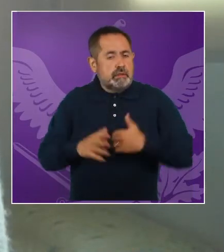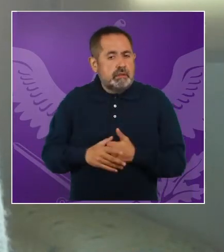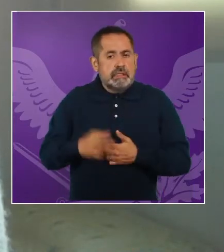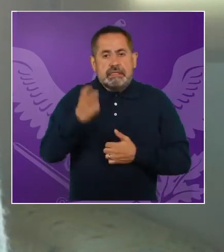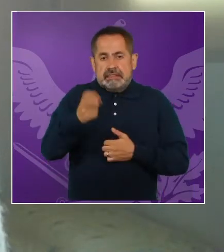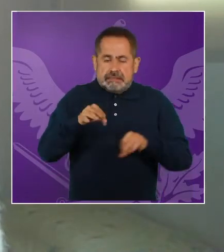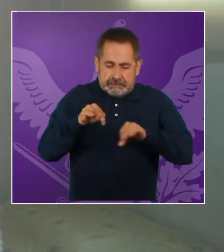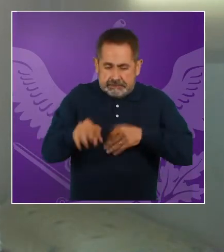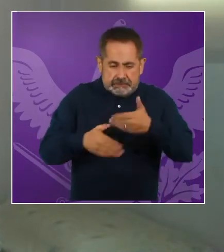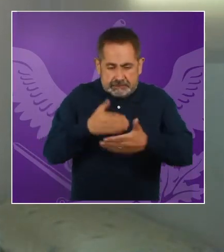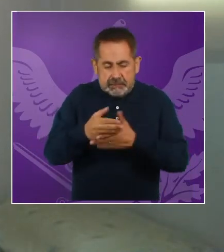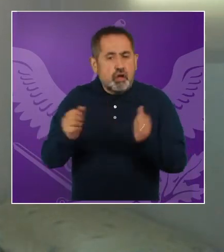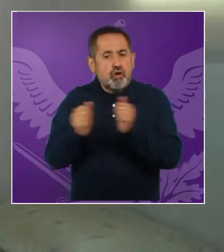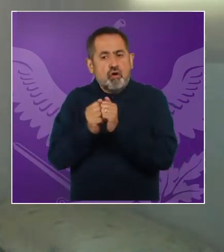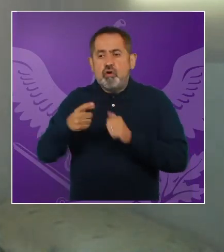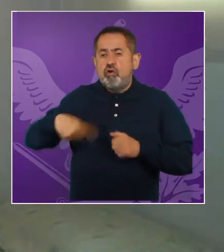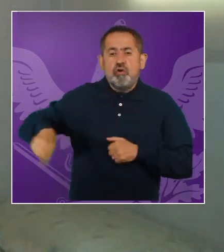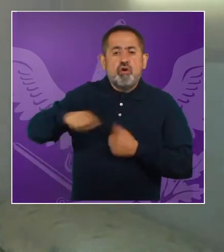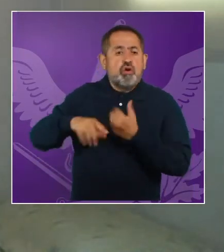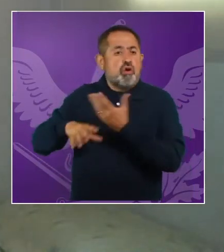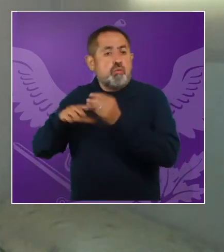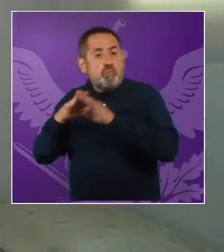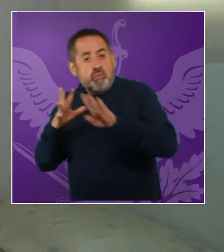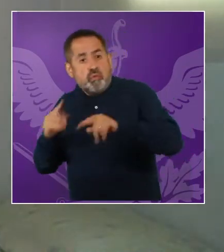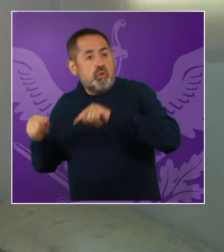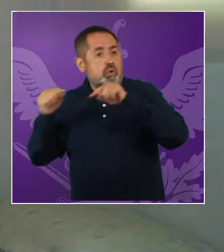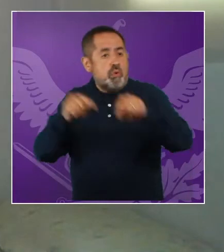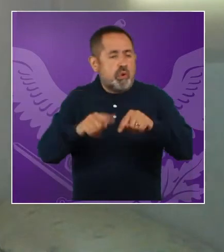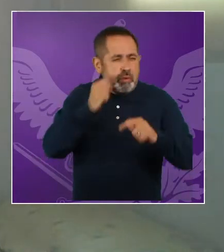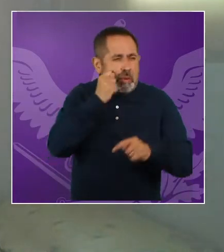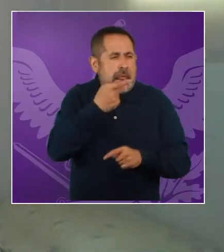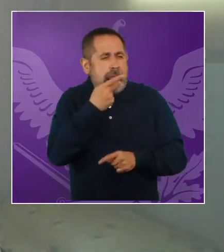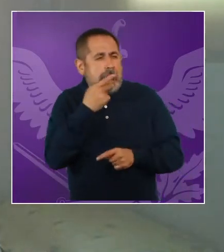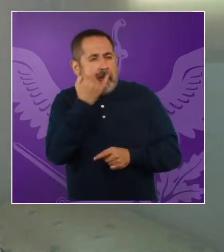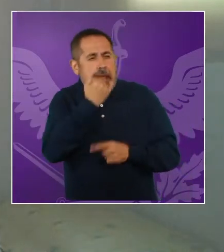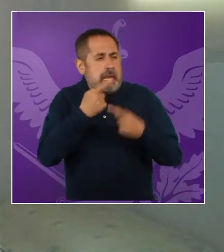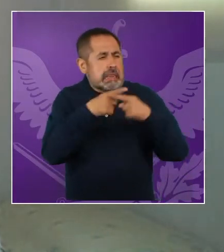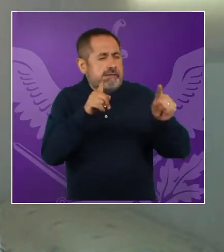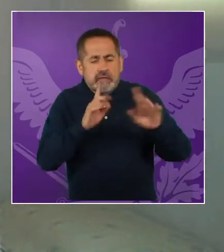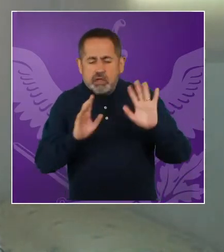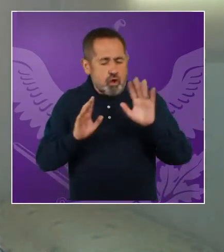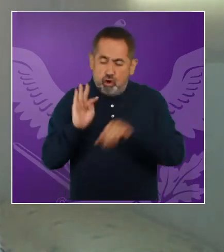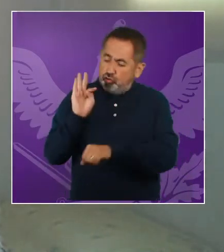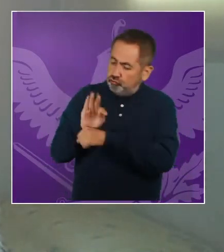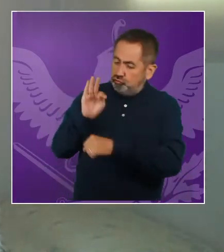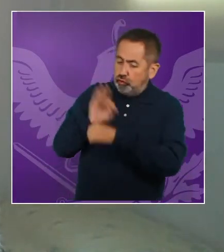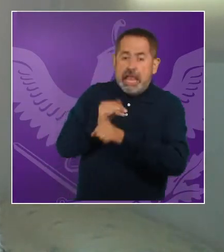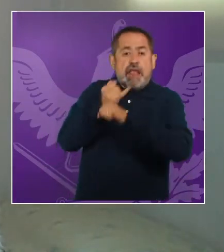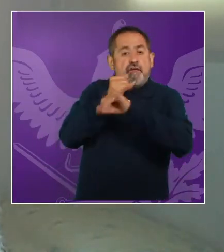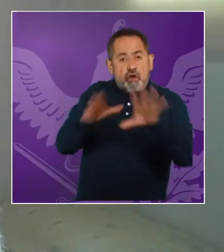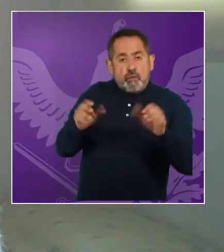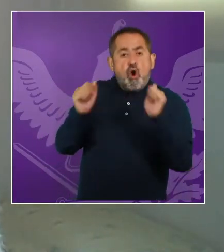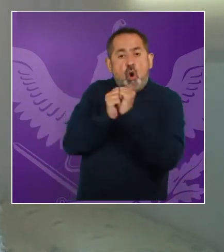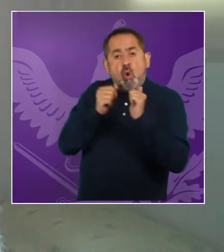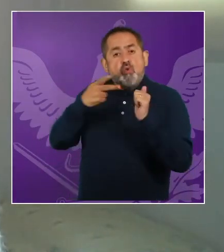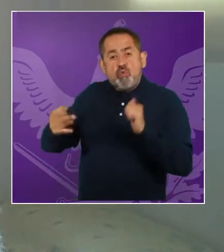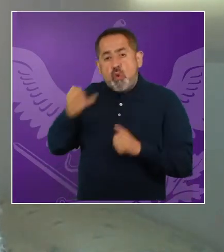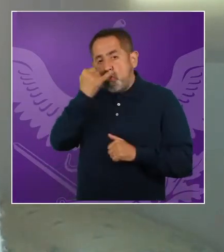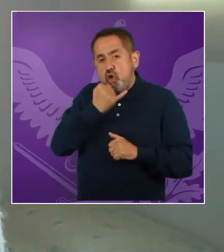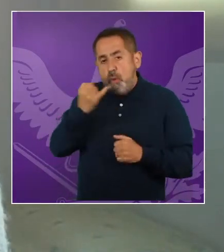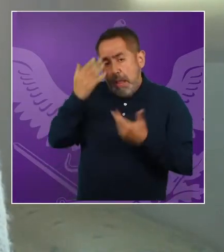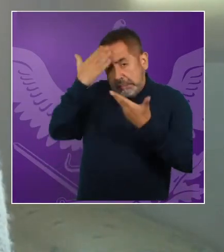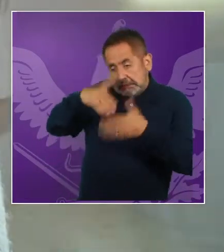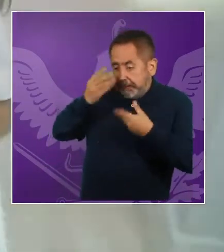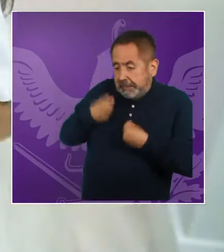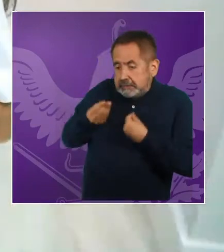en este sentido, ¿no?, de que si hay trabajadoras migrantes que puedan no entender el mismo idioma, este, garantizar que esa información importante,